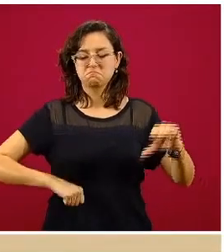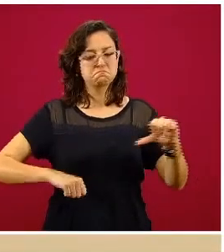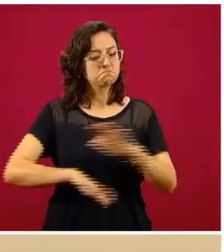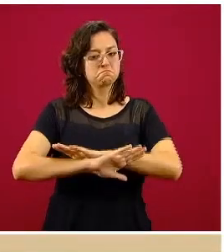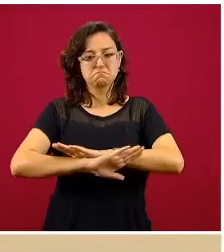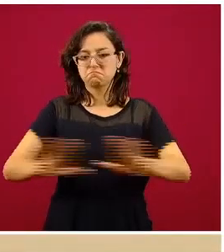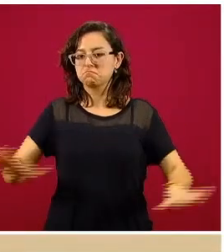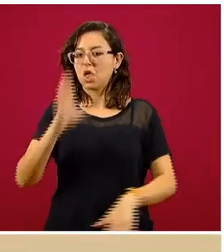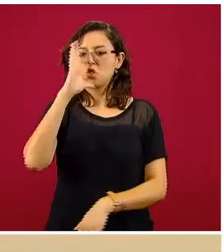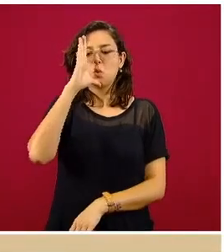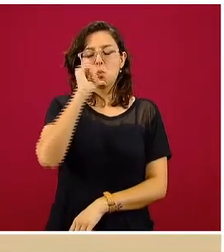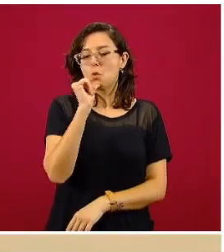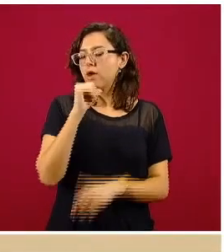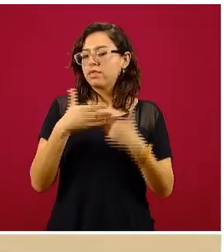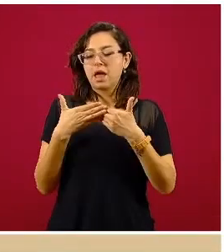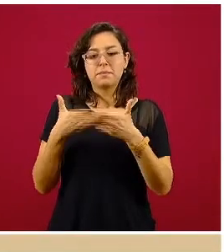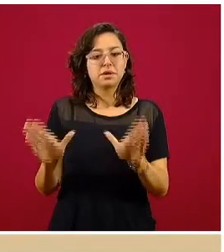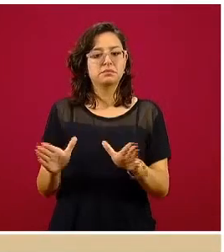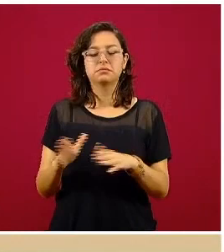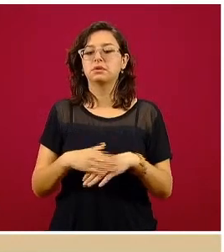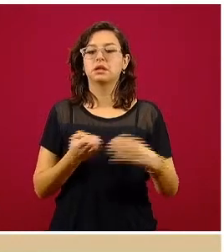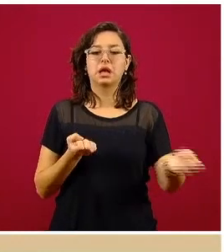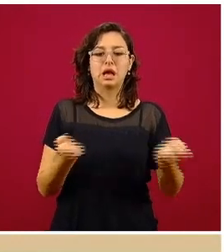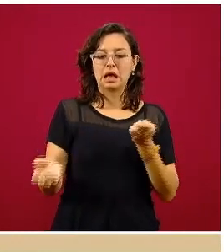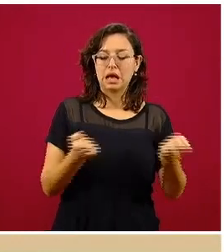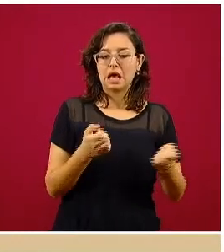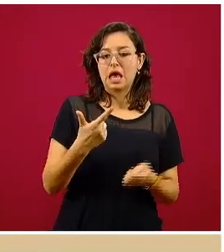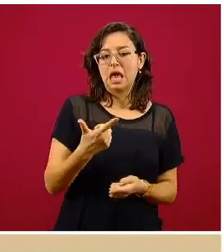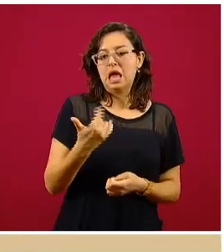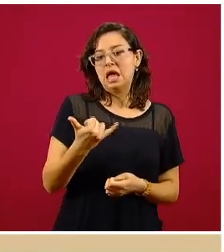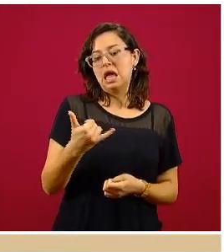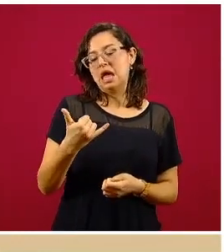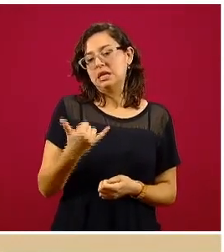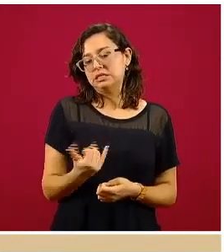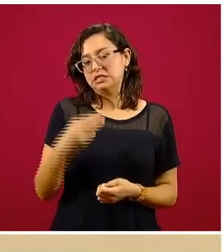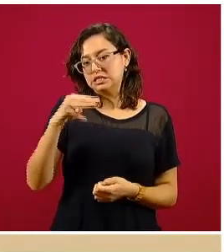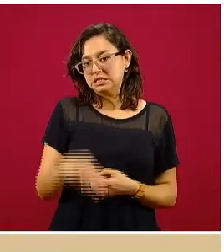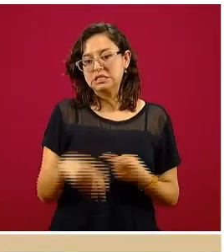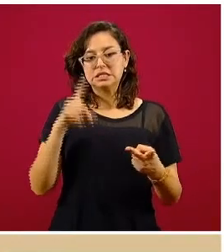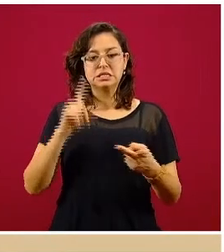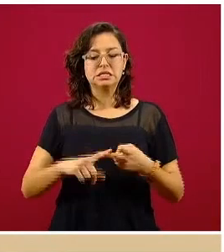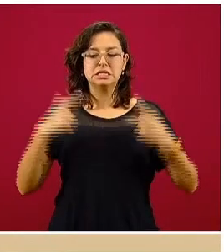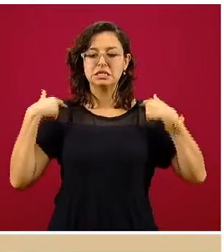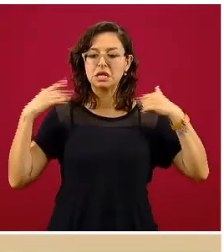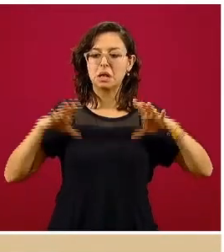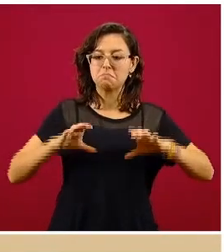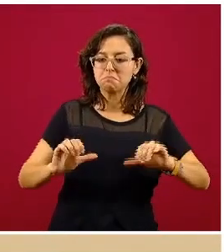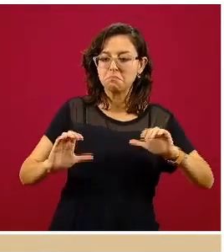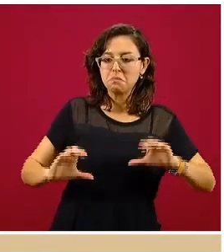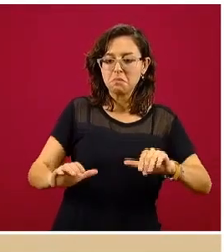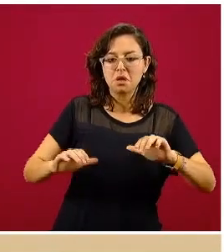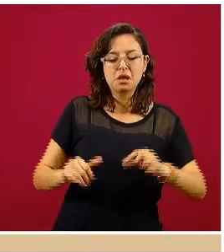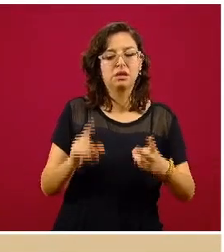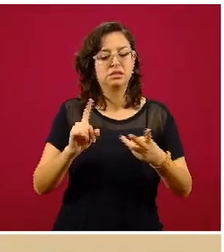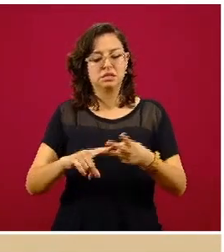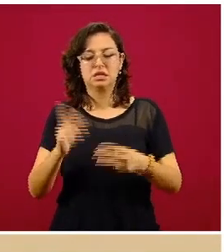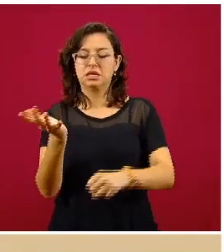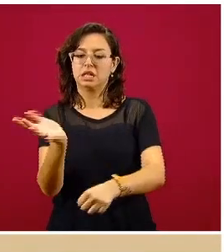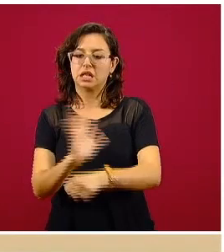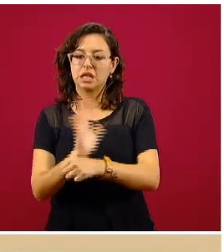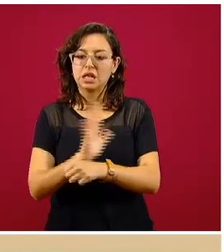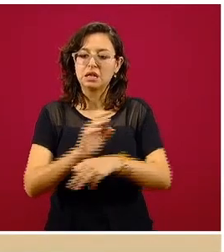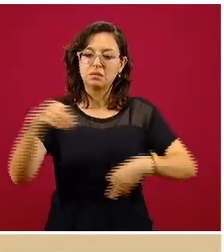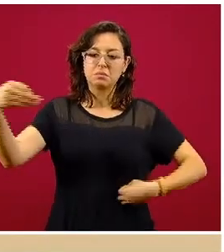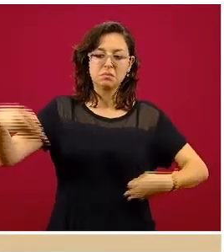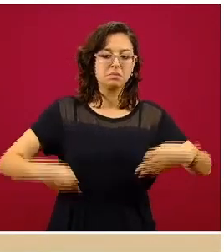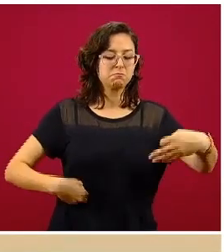suspendidas, no hay gimnasios ni espas, nada similar a esto, lo que son los cines, los